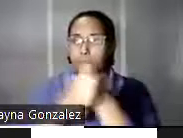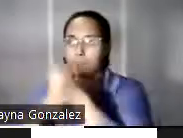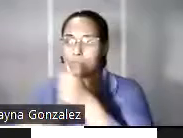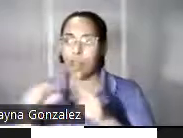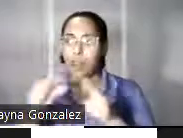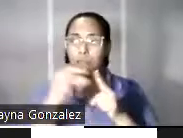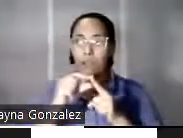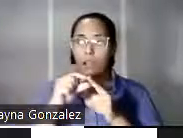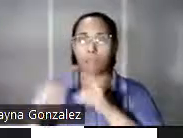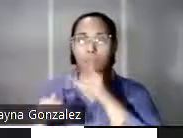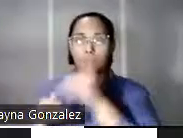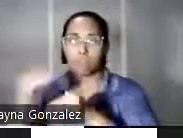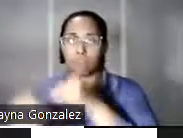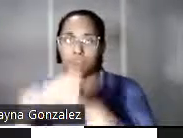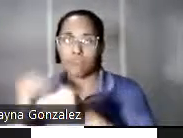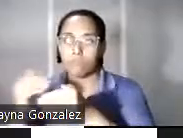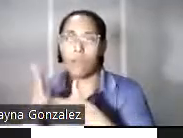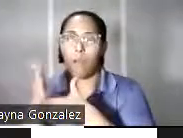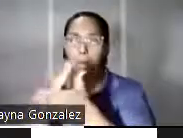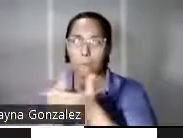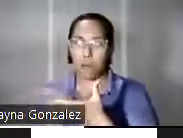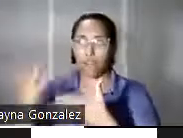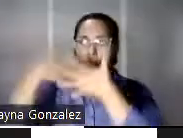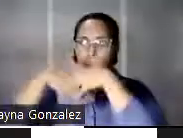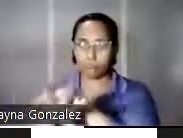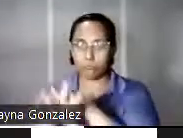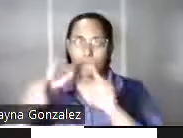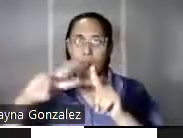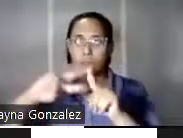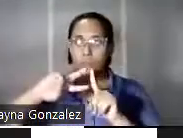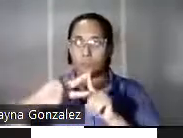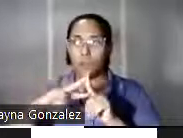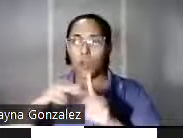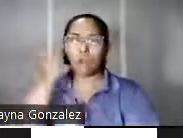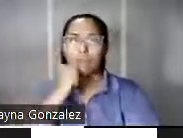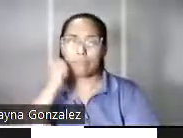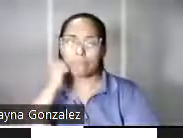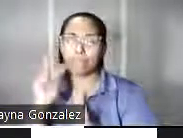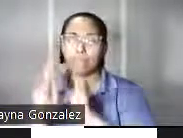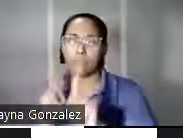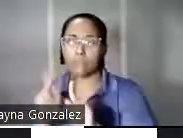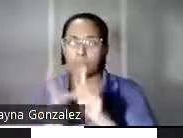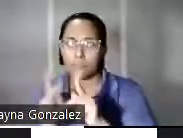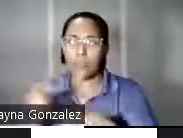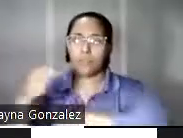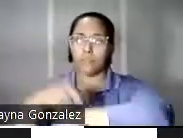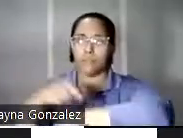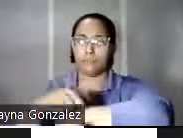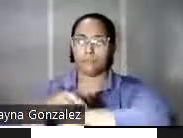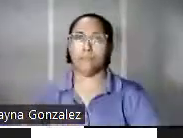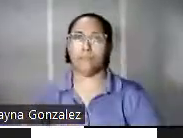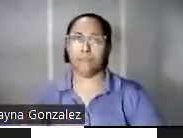progreso formó parte integral del vocabulario cotidiano de las personas en aquellos tiempos.